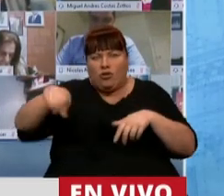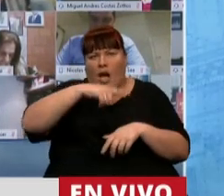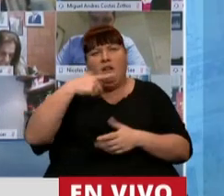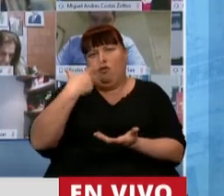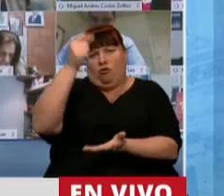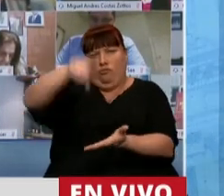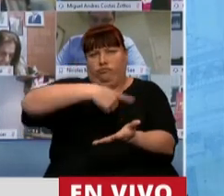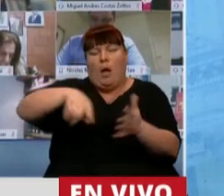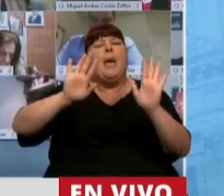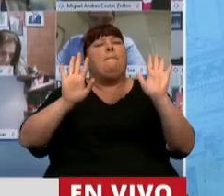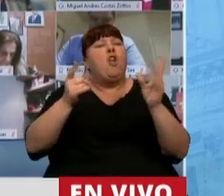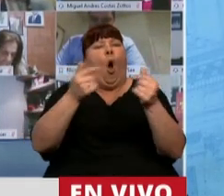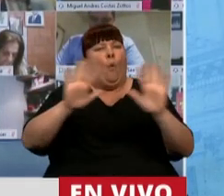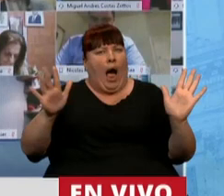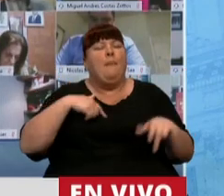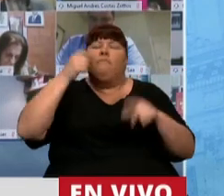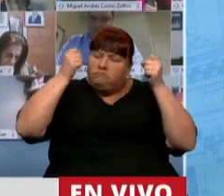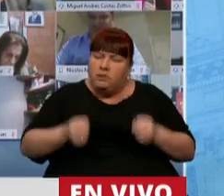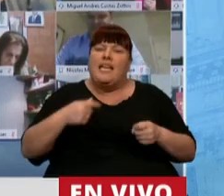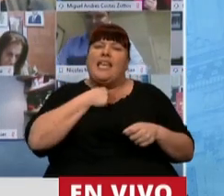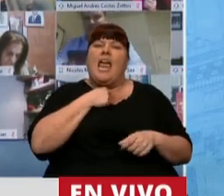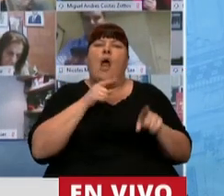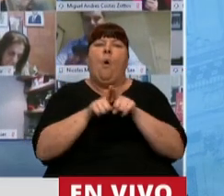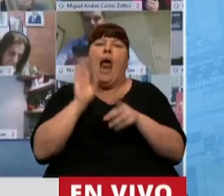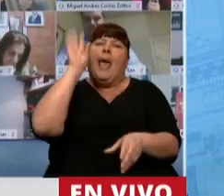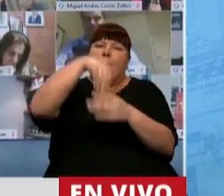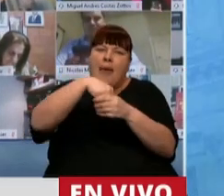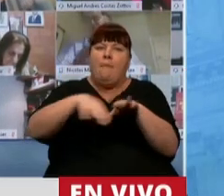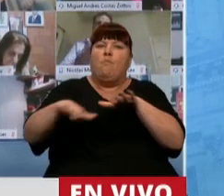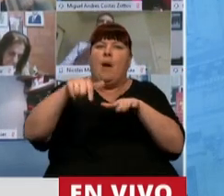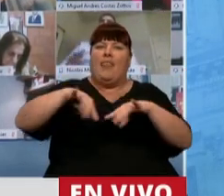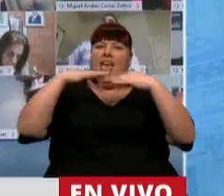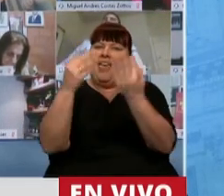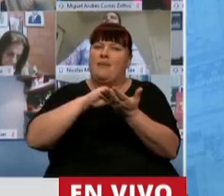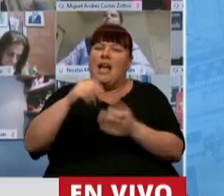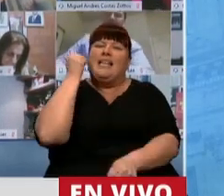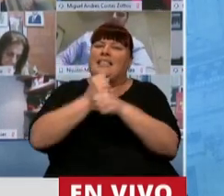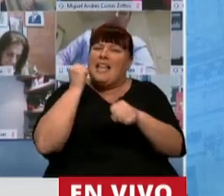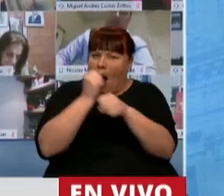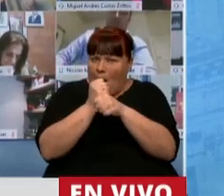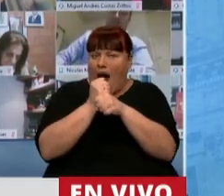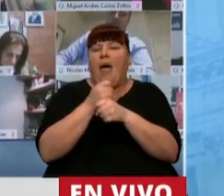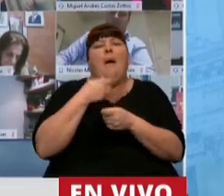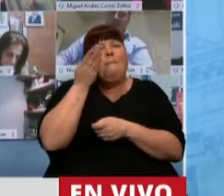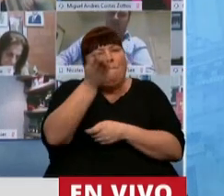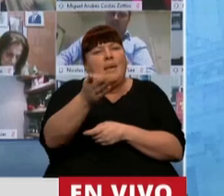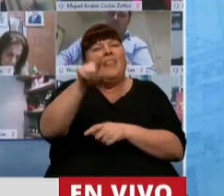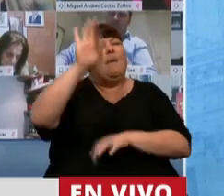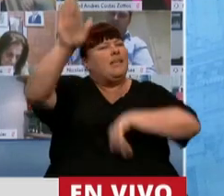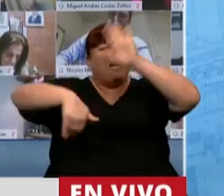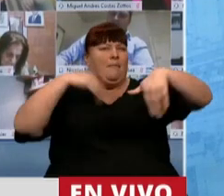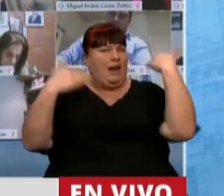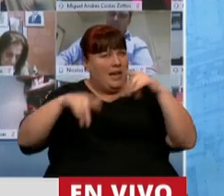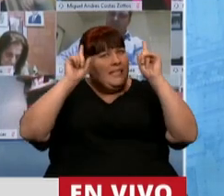invalidez. Pero ratificamos nuestra vocación por ser miembros activos de esta Cámara y trabajar, y lo instamos a que se convoque